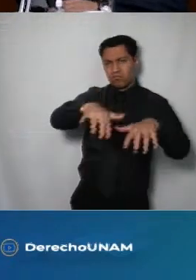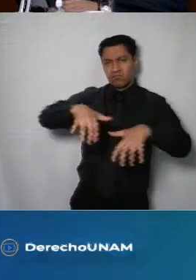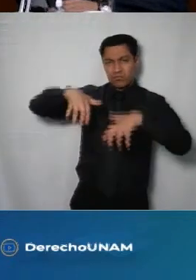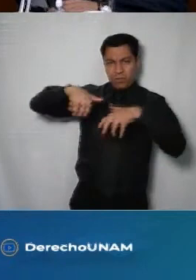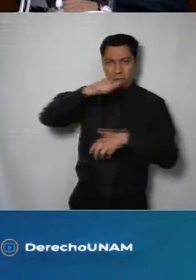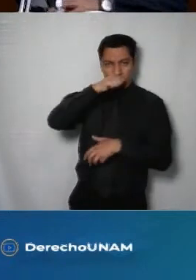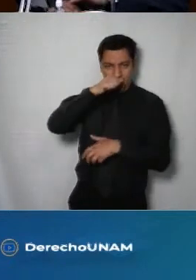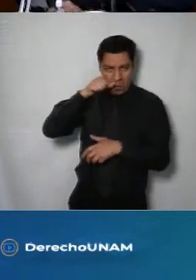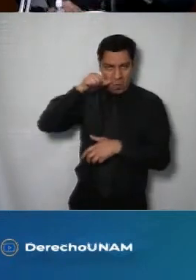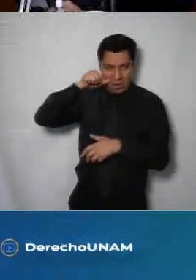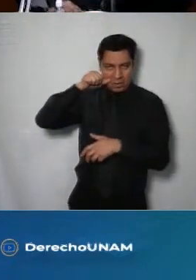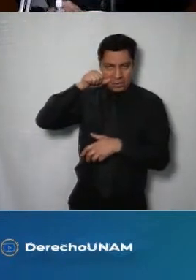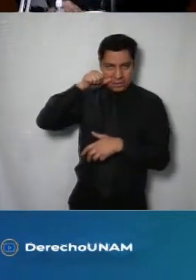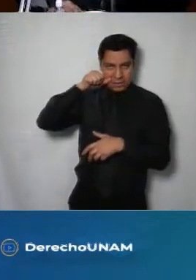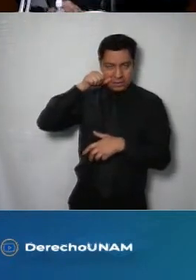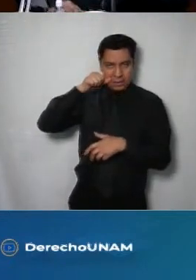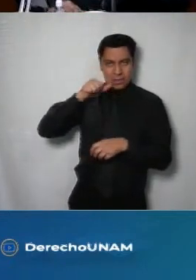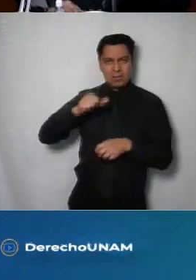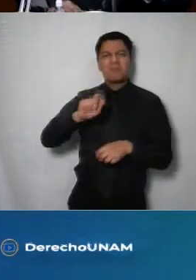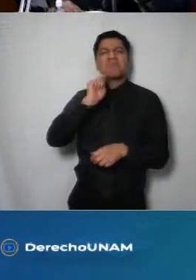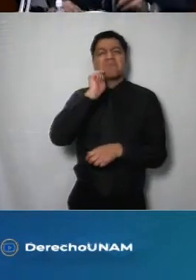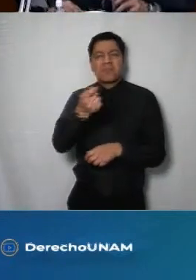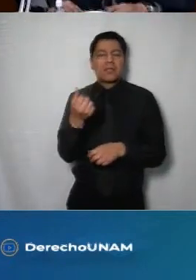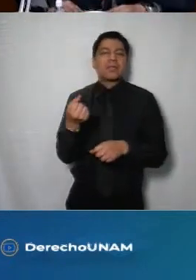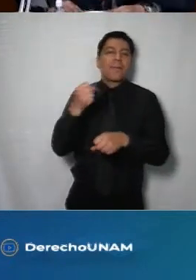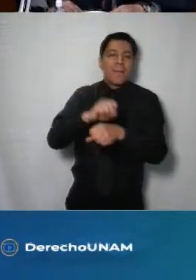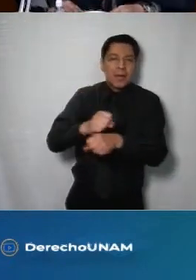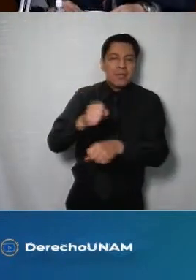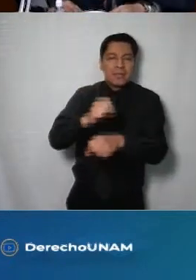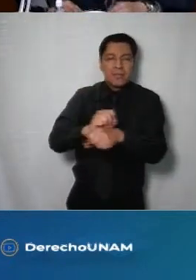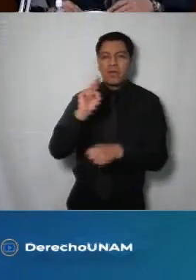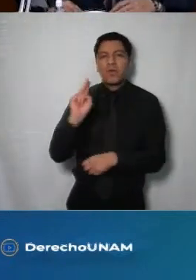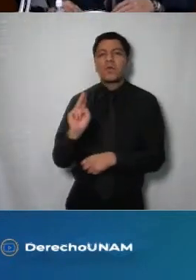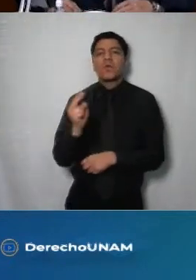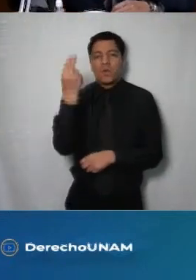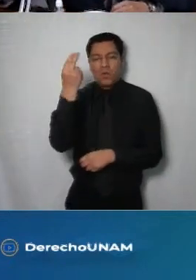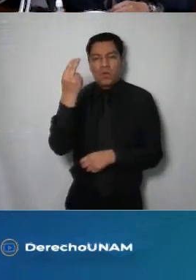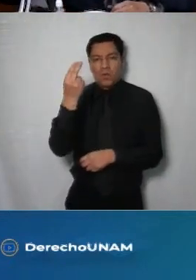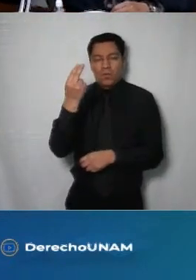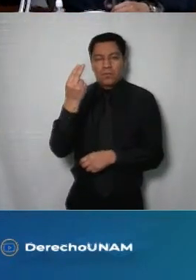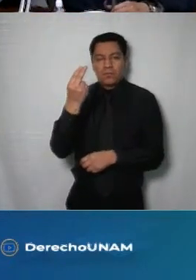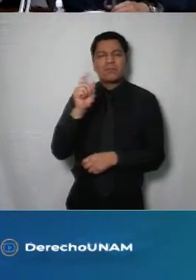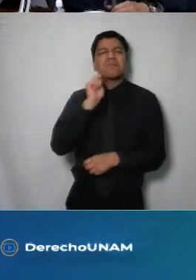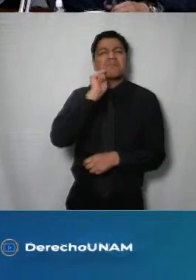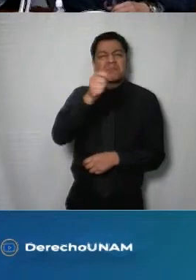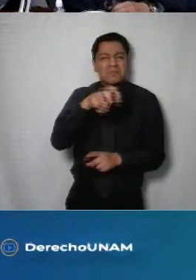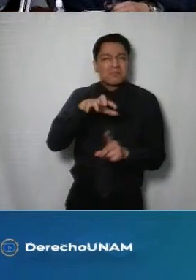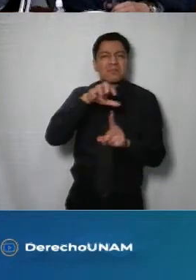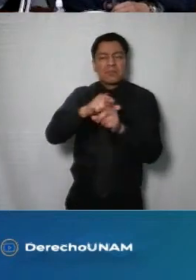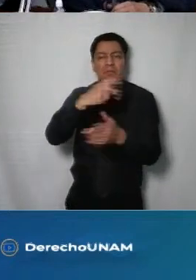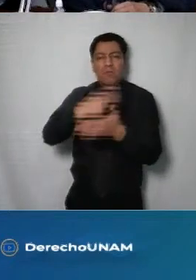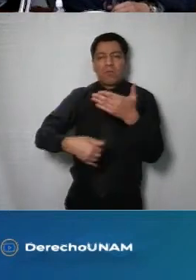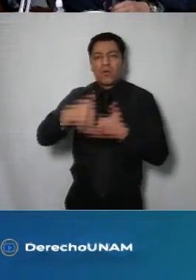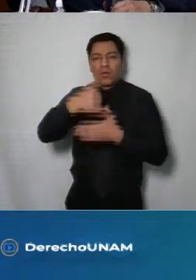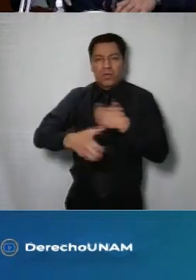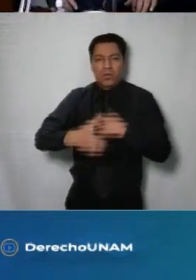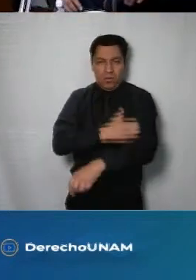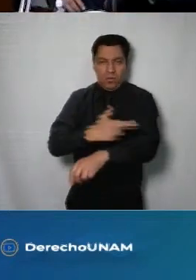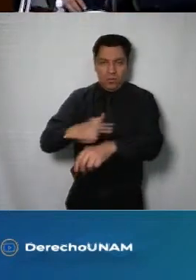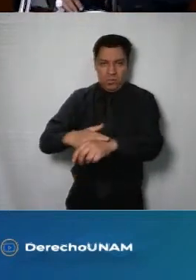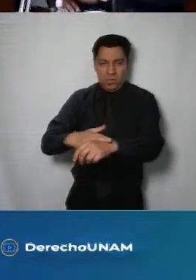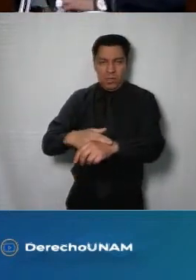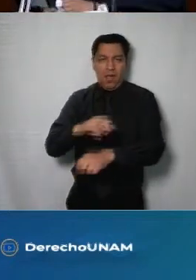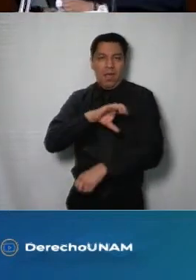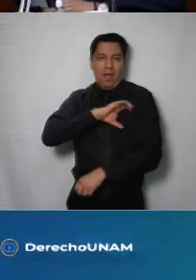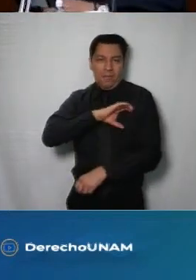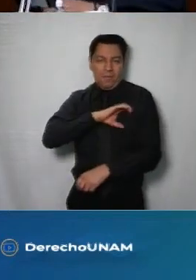será nuestra primer sede de las semanas universitarias por la transparencia 2024 proyecto que como saben es coordinado junto